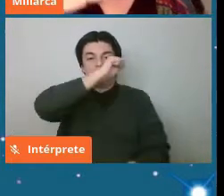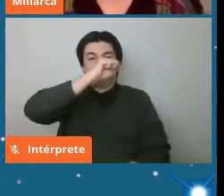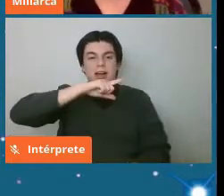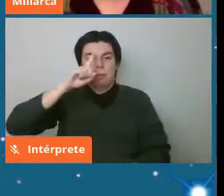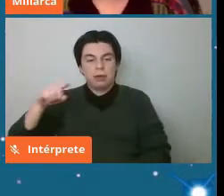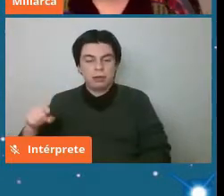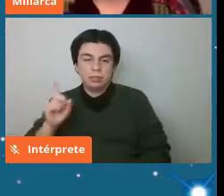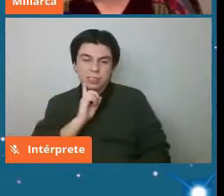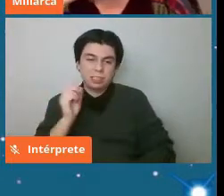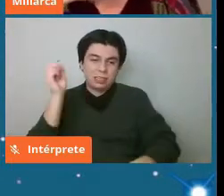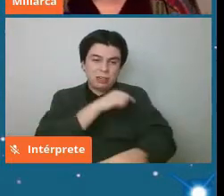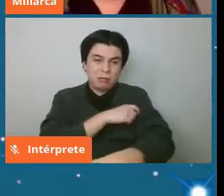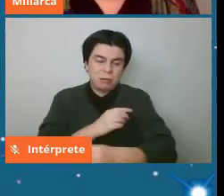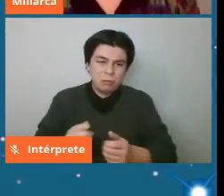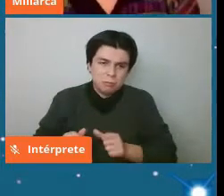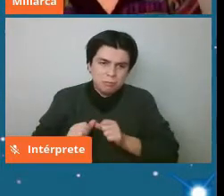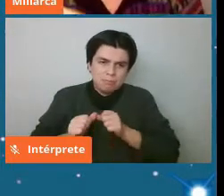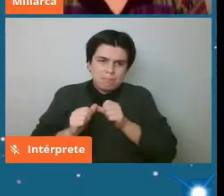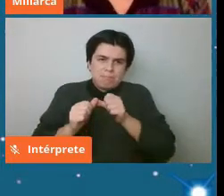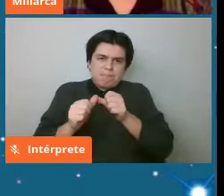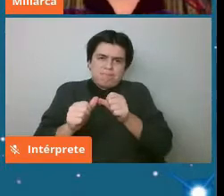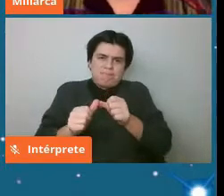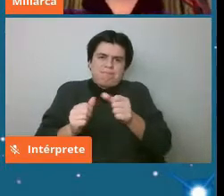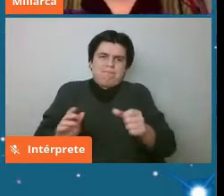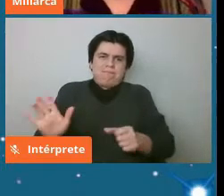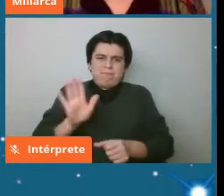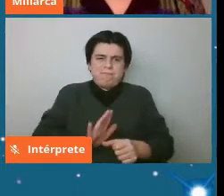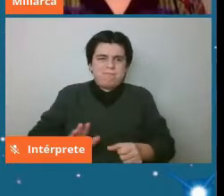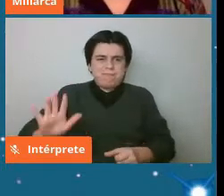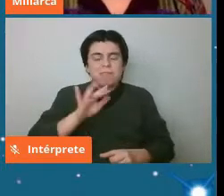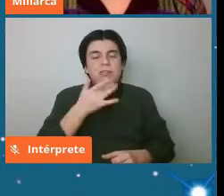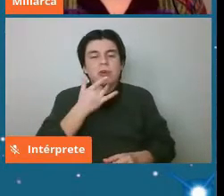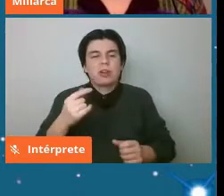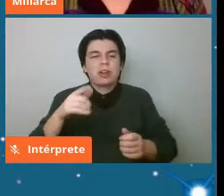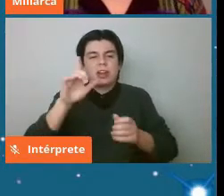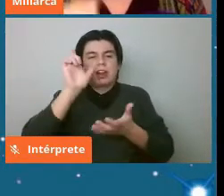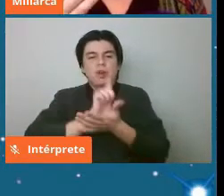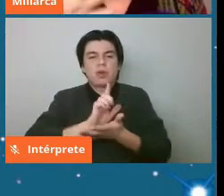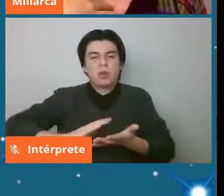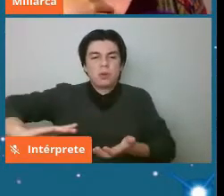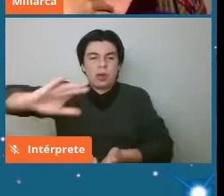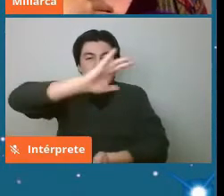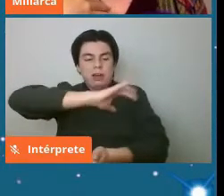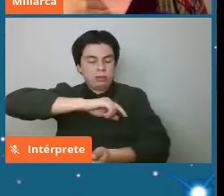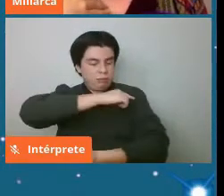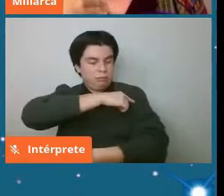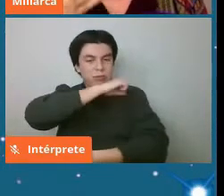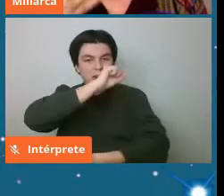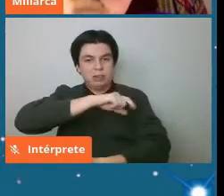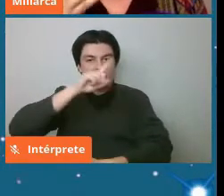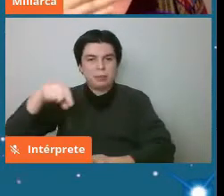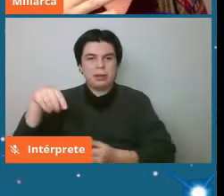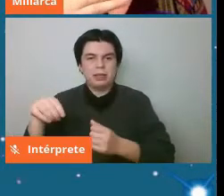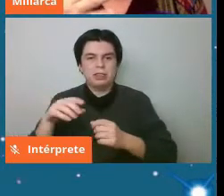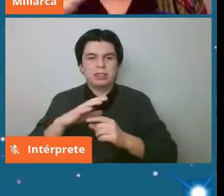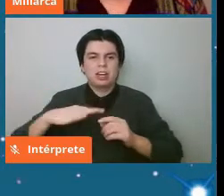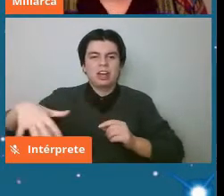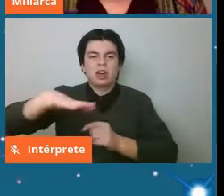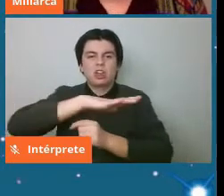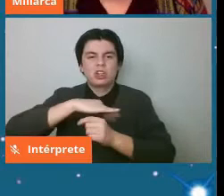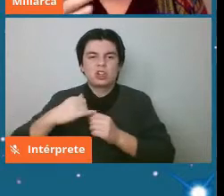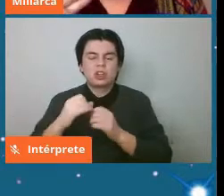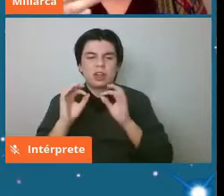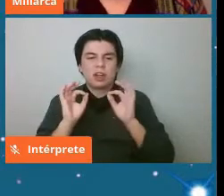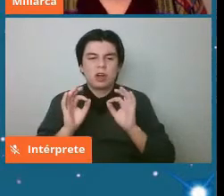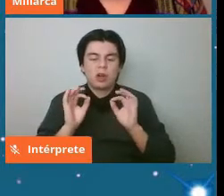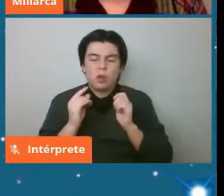meteoritos que sobreviven en ese tiempo dadas las condiciones únicas de Atacama y que entonces permite que Atacama sea una